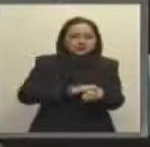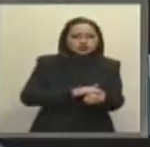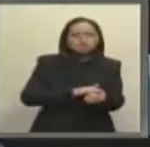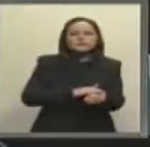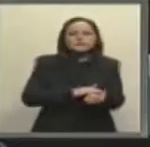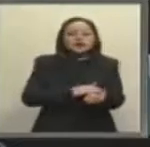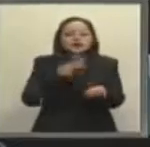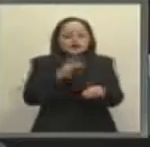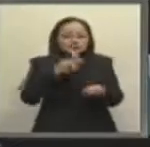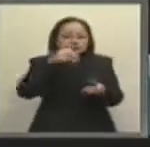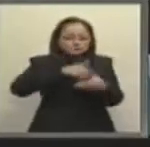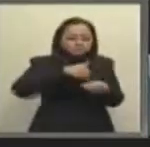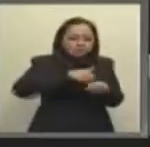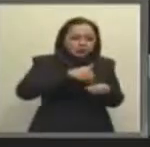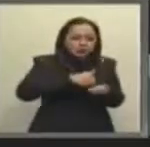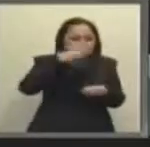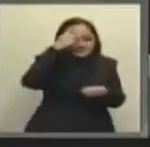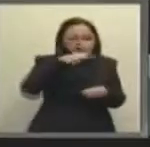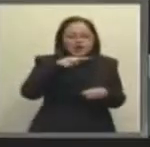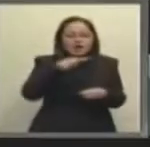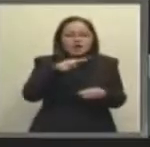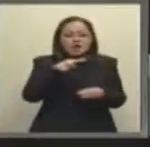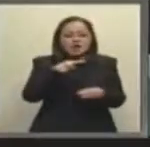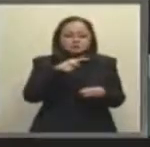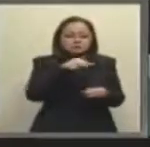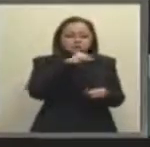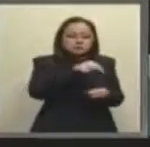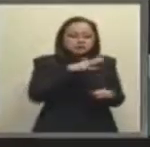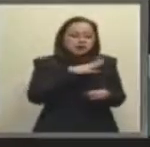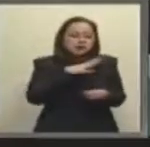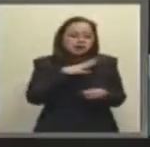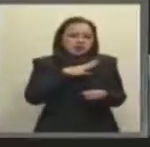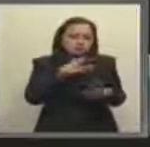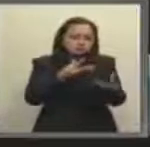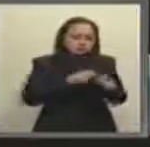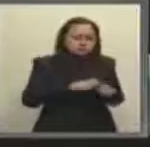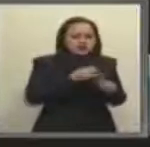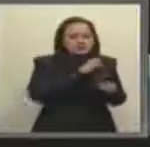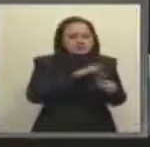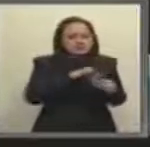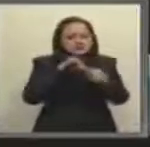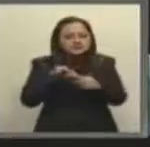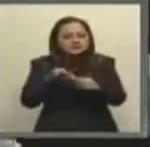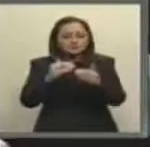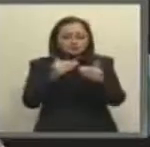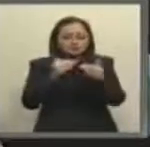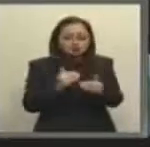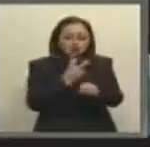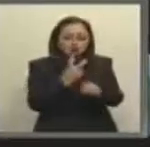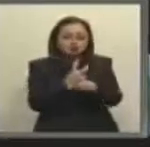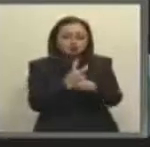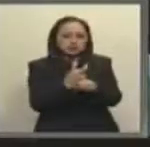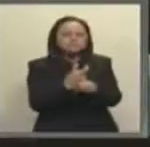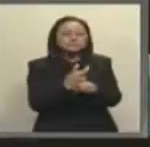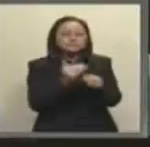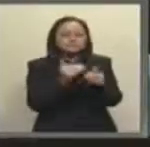fondos para el retiro está sujeta a las siguientes previsiones especiales. Fracción segunda de